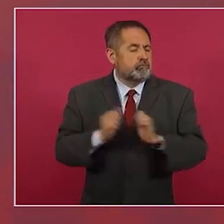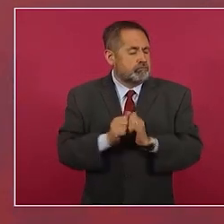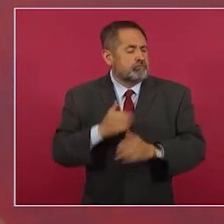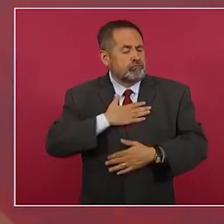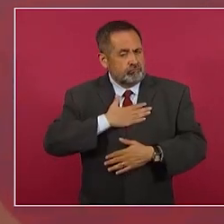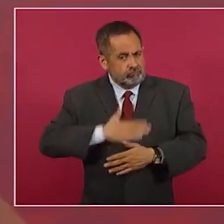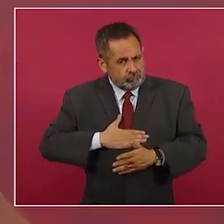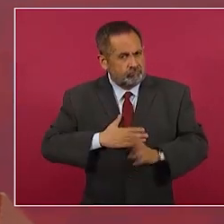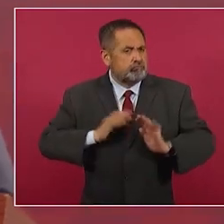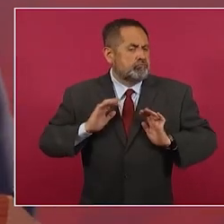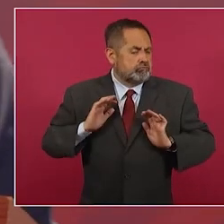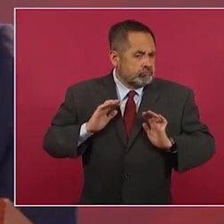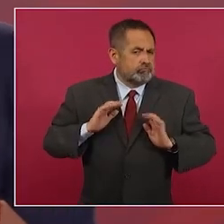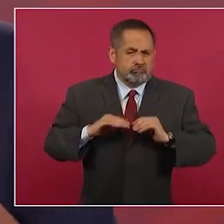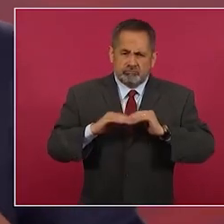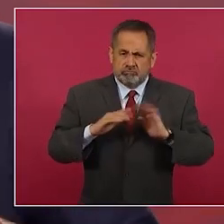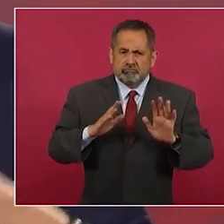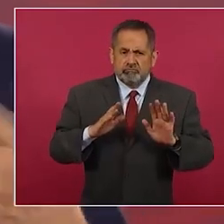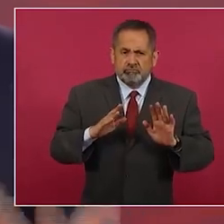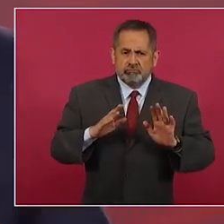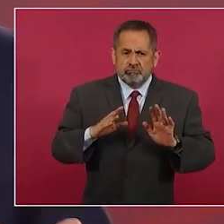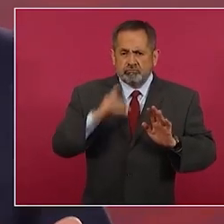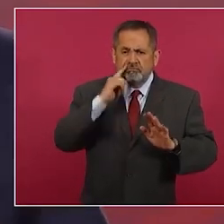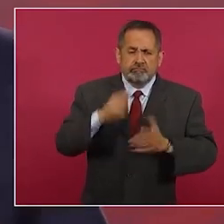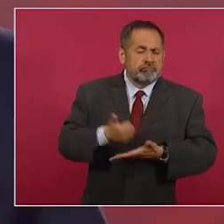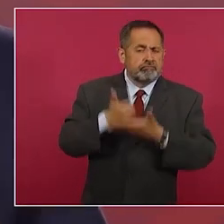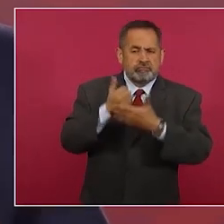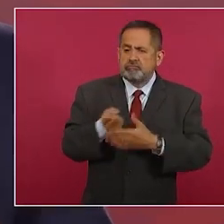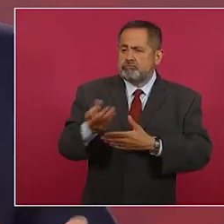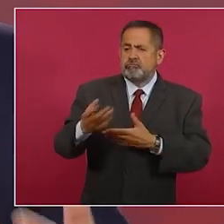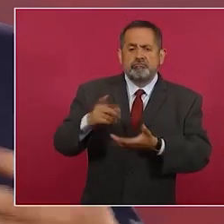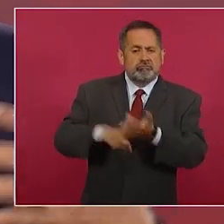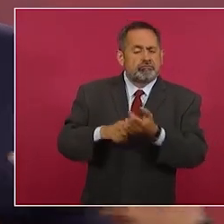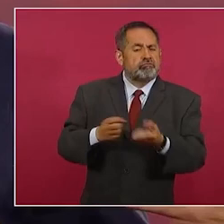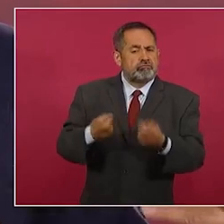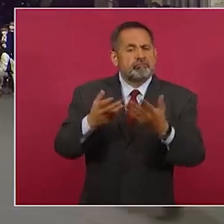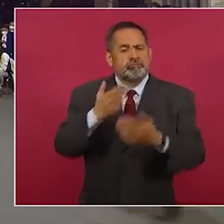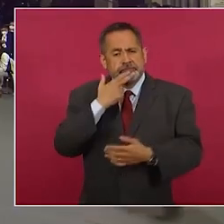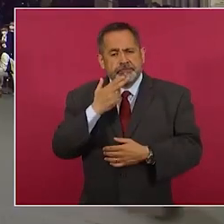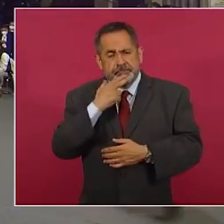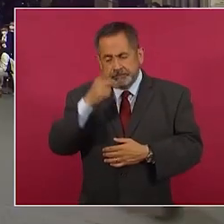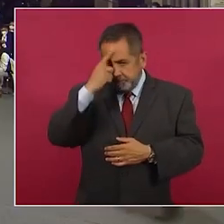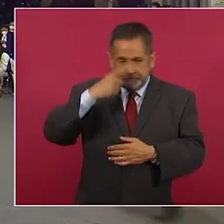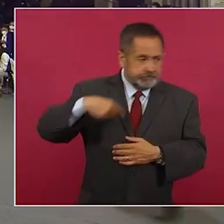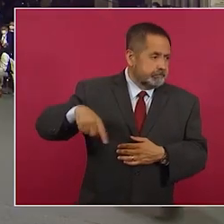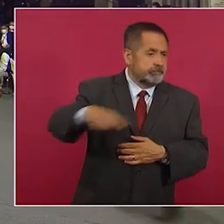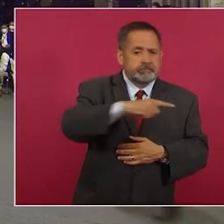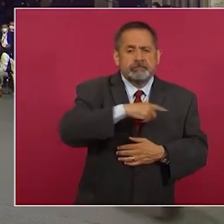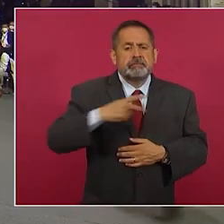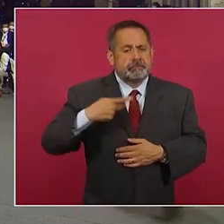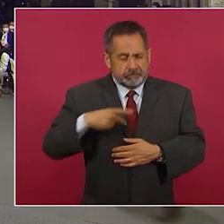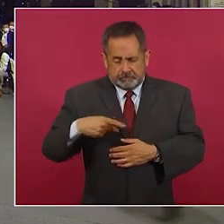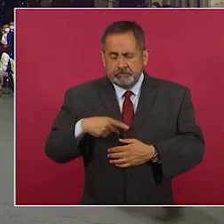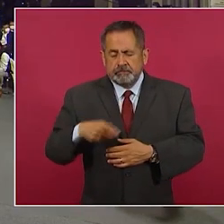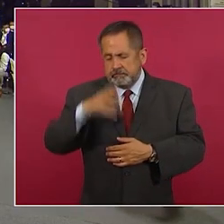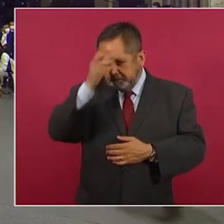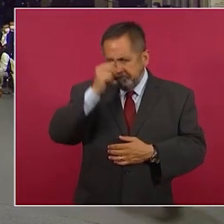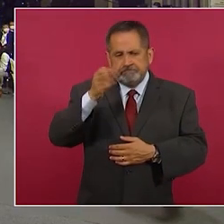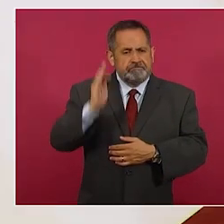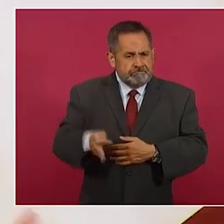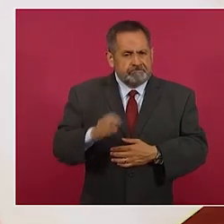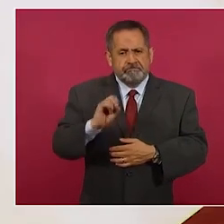es una contribución de los productores distribuidores